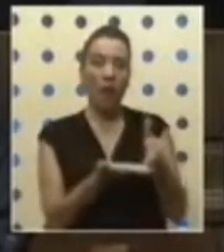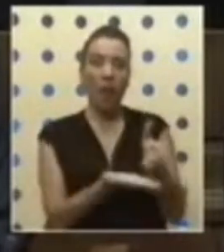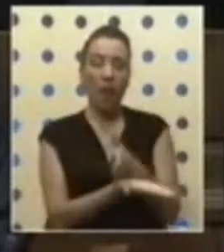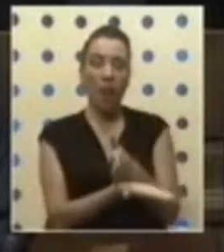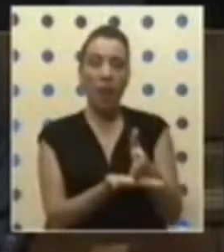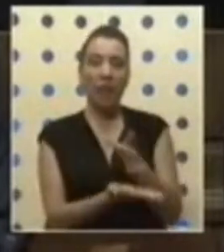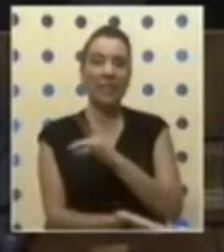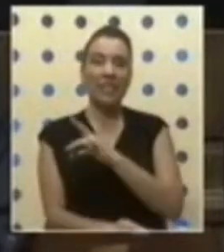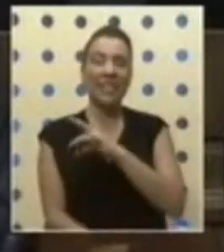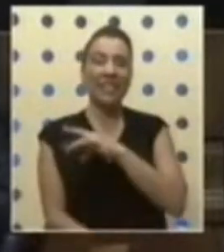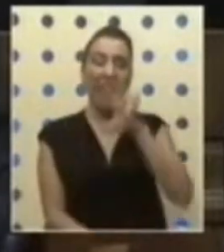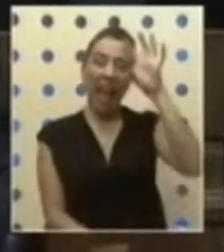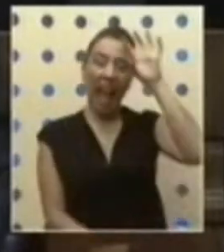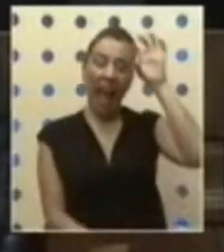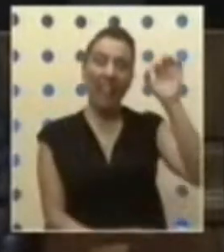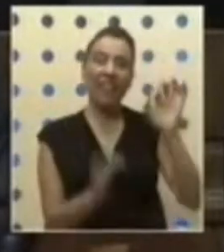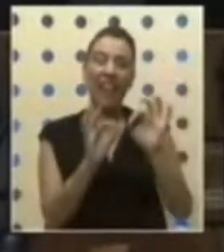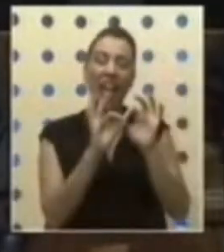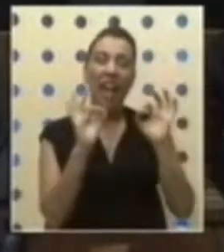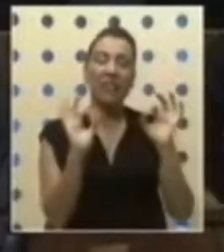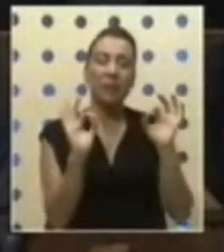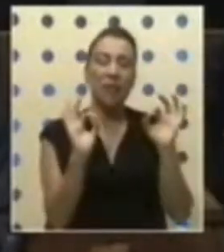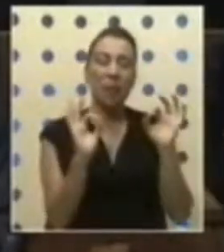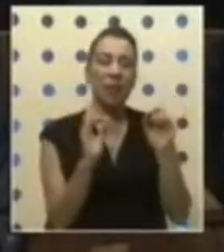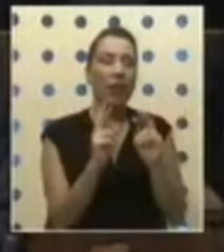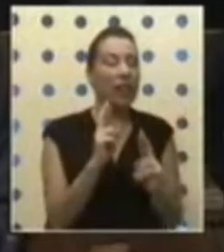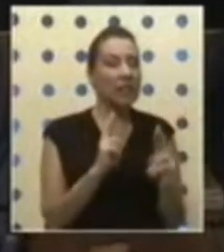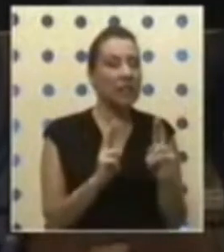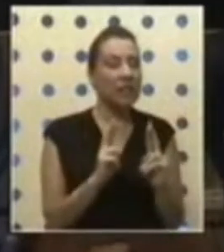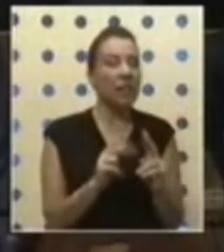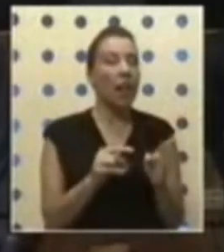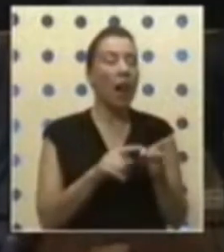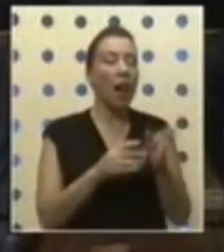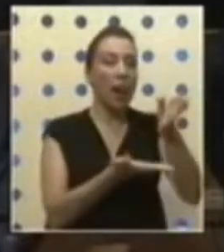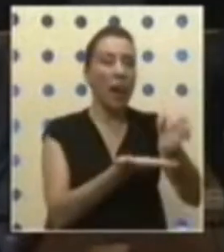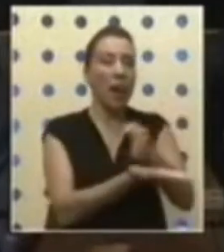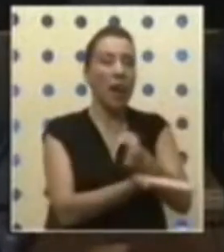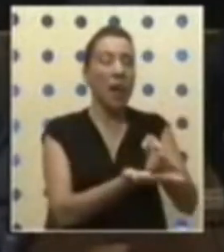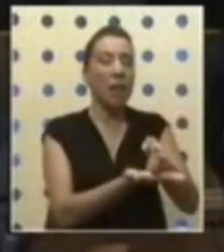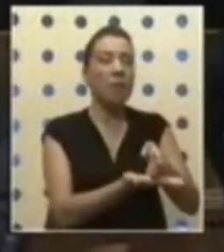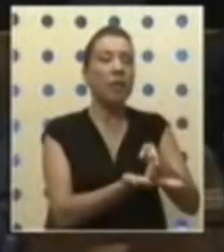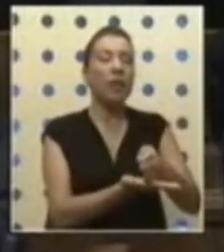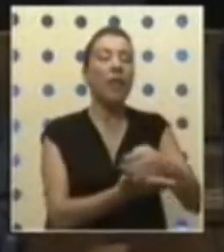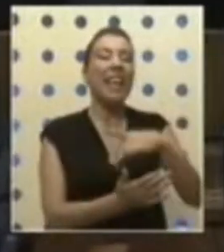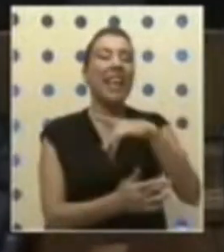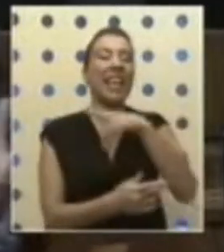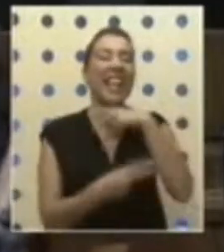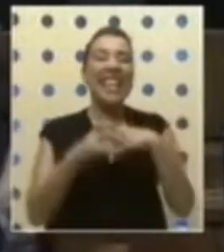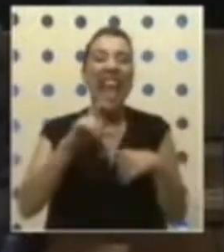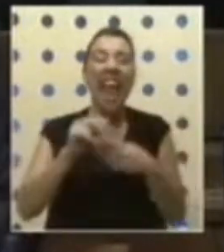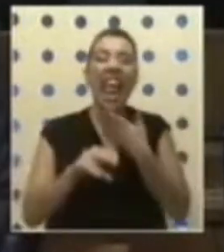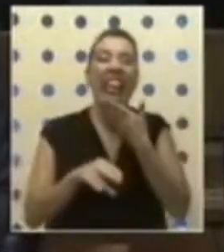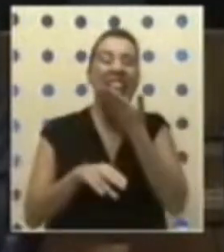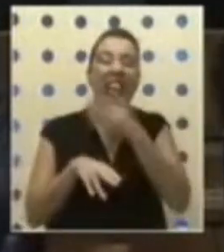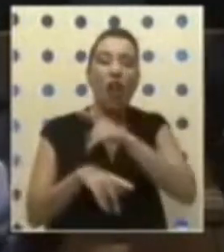entre Chile y Argentina, particularmente en lo que dice relación con la demarcación en la zona del campo de Hielo Sur, que como todos